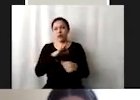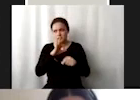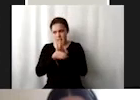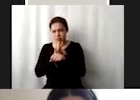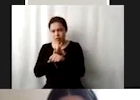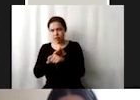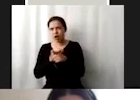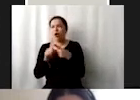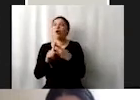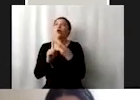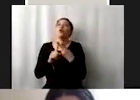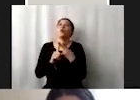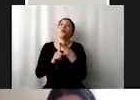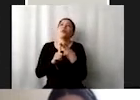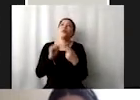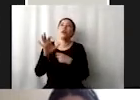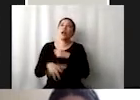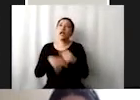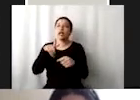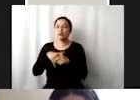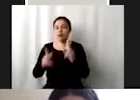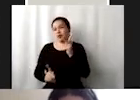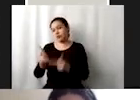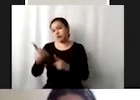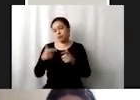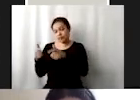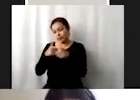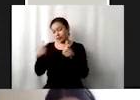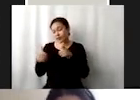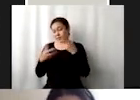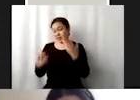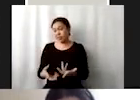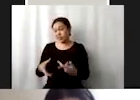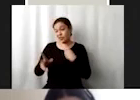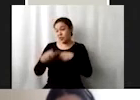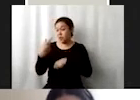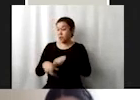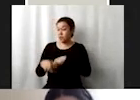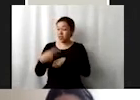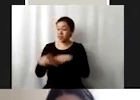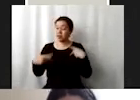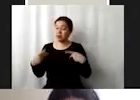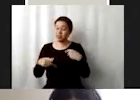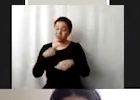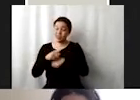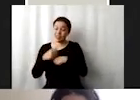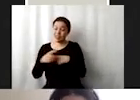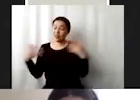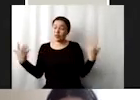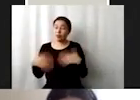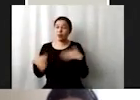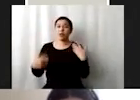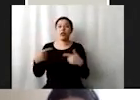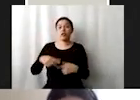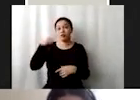de las especies frente a la caza furtiva representa un grande riesgo para las personas somos un país que